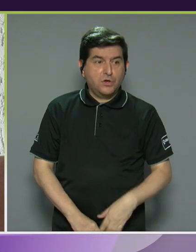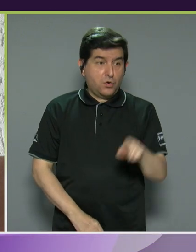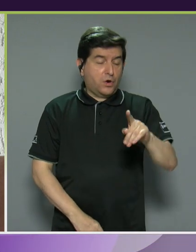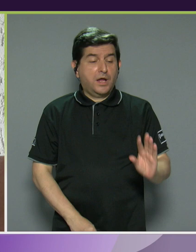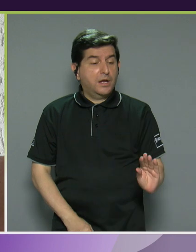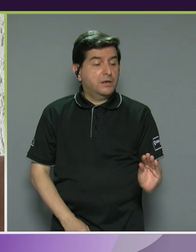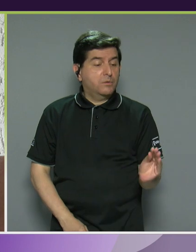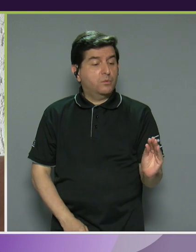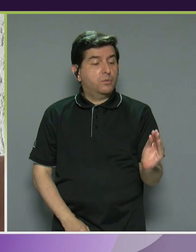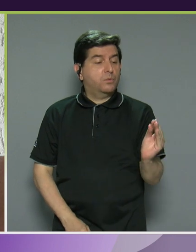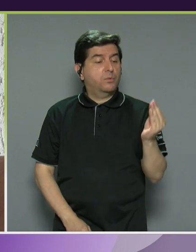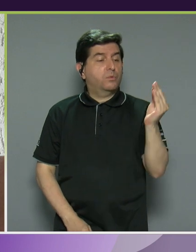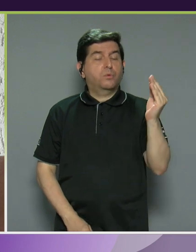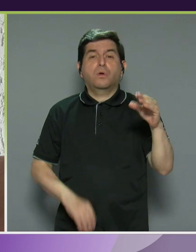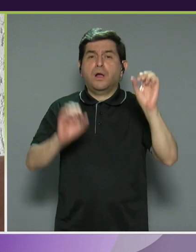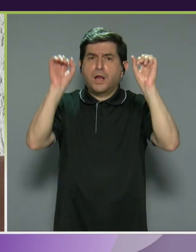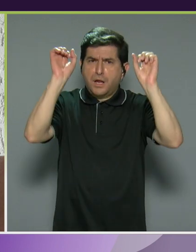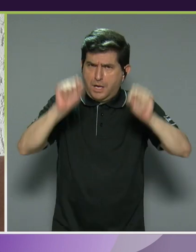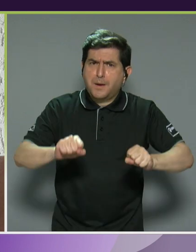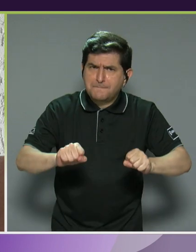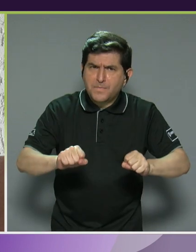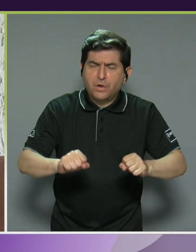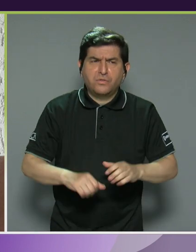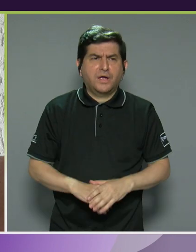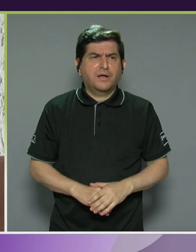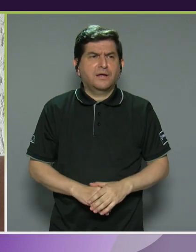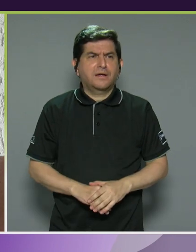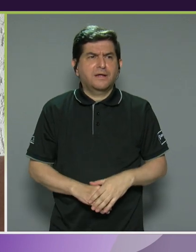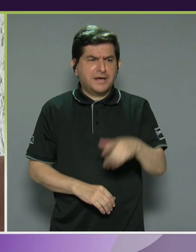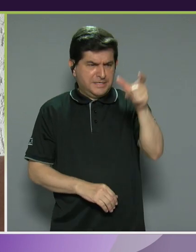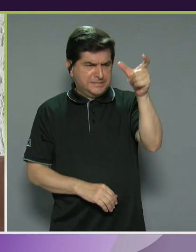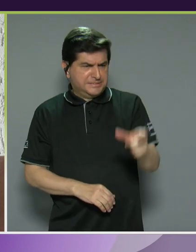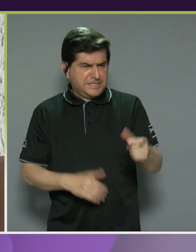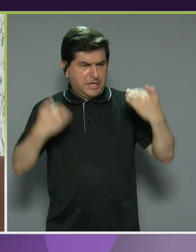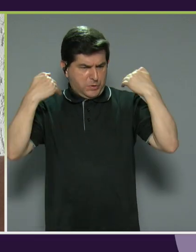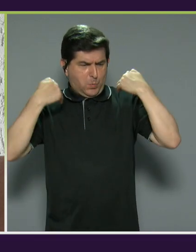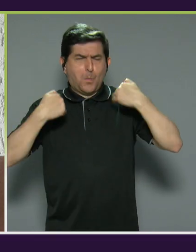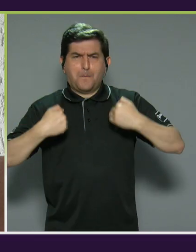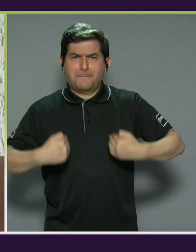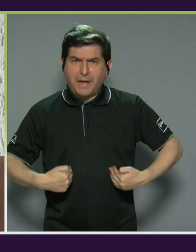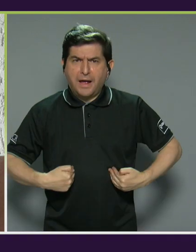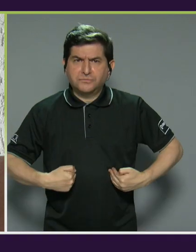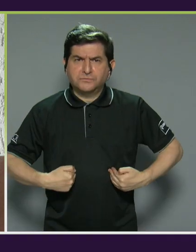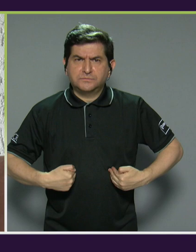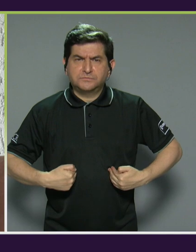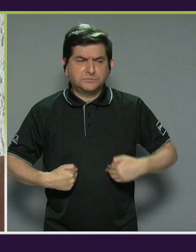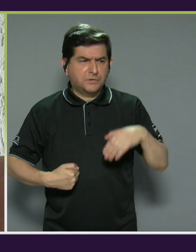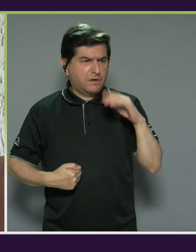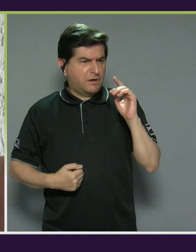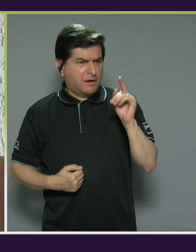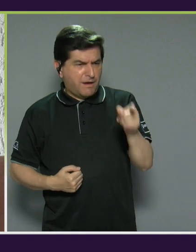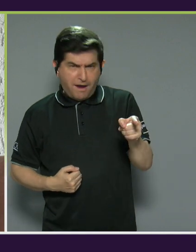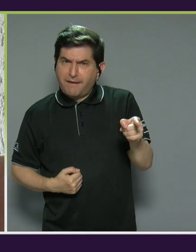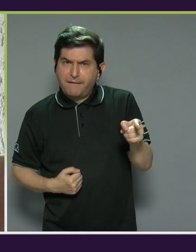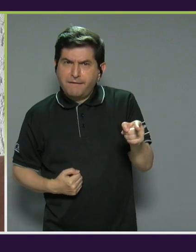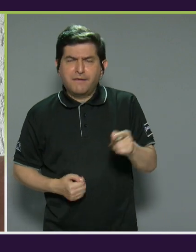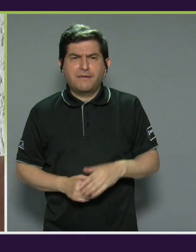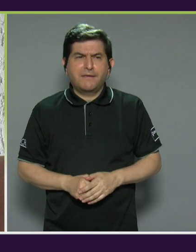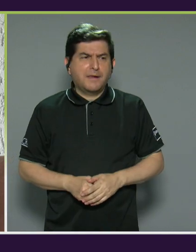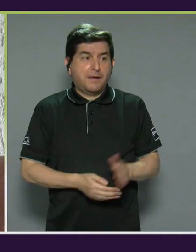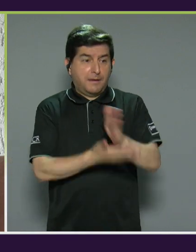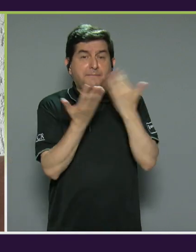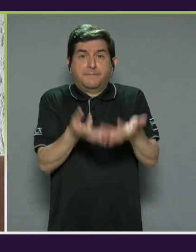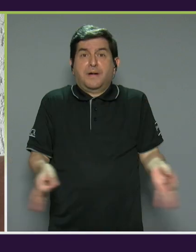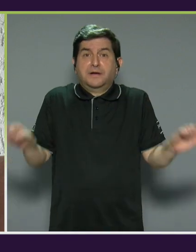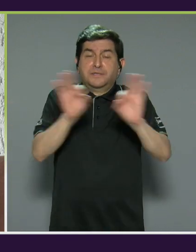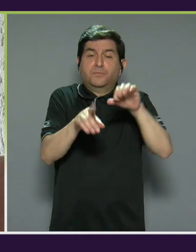creciendo y de poder hacer un ser humano que venga, digamos, a ser una parte